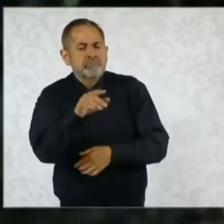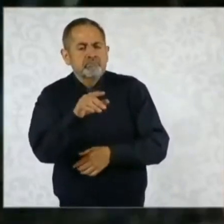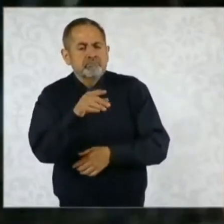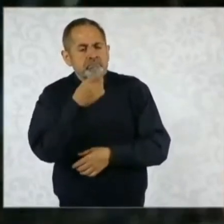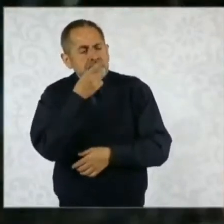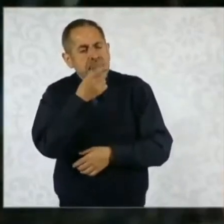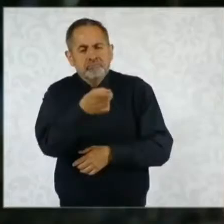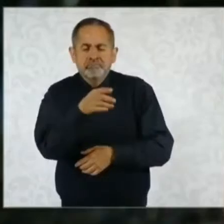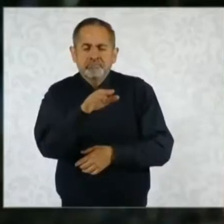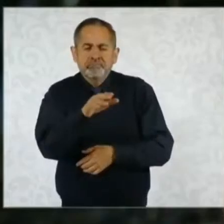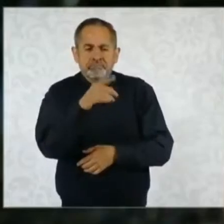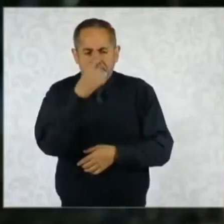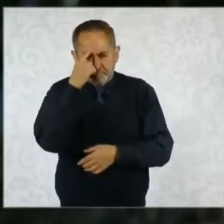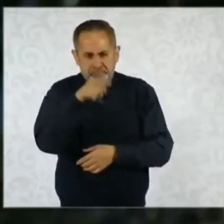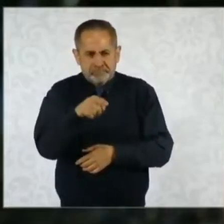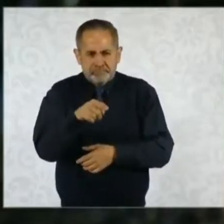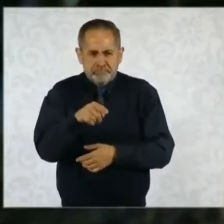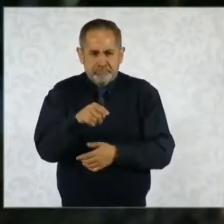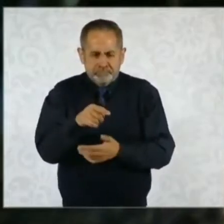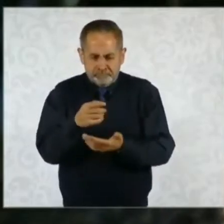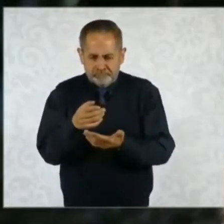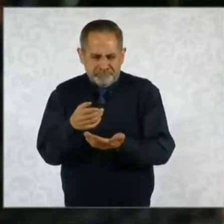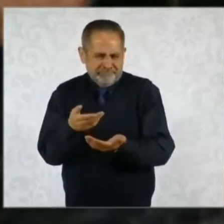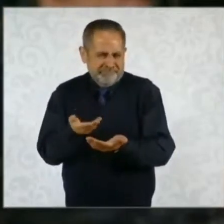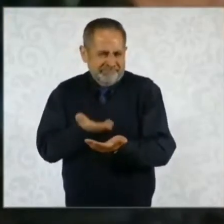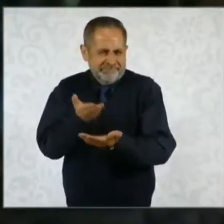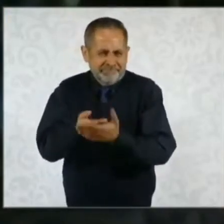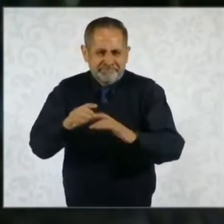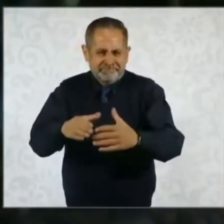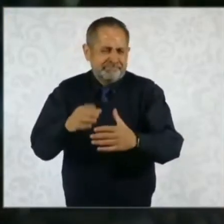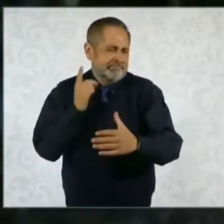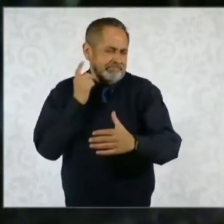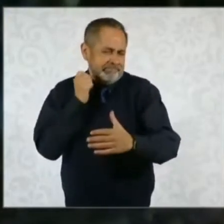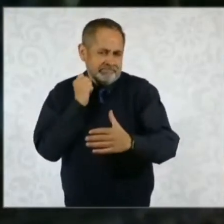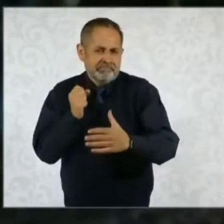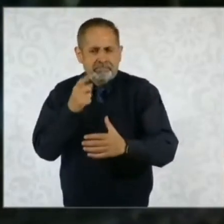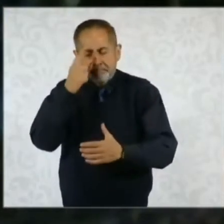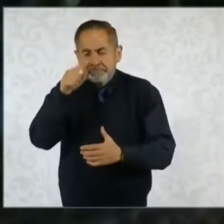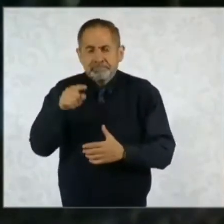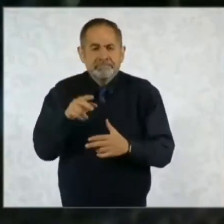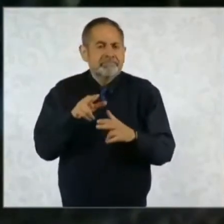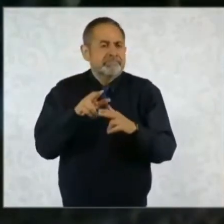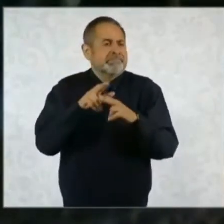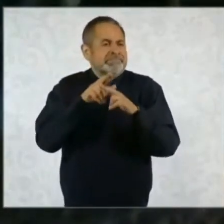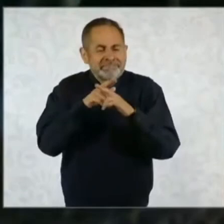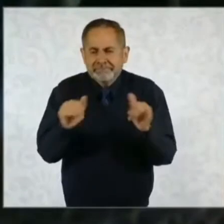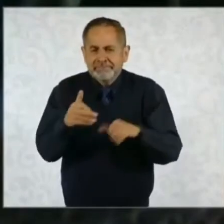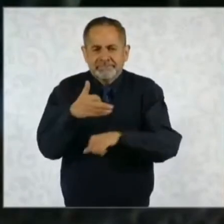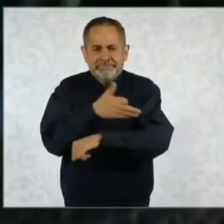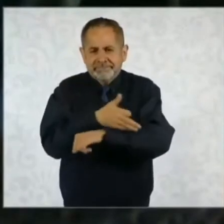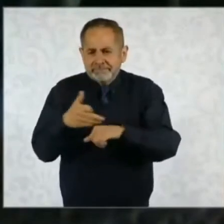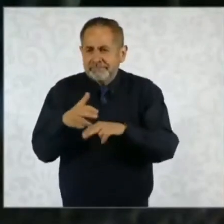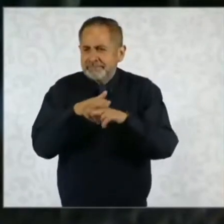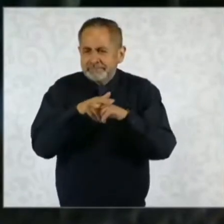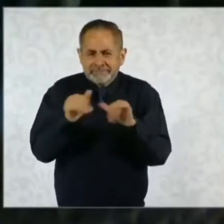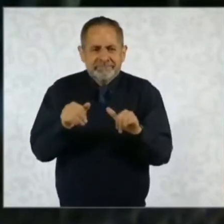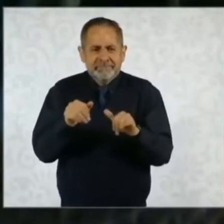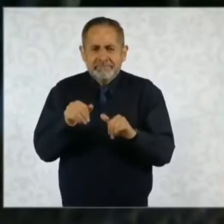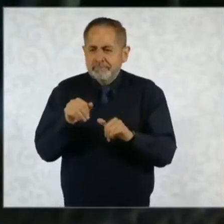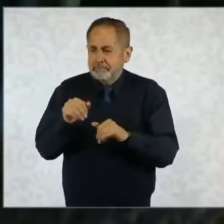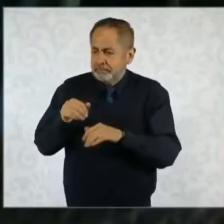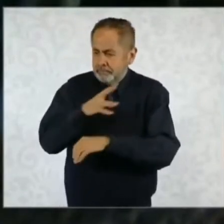va a mandar para que ninguna persona, ningún familiar suceda en el mismo cargo público,